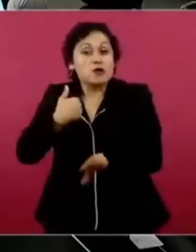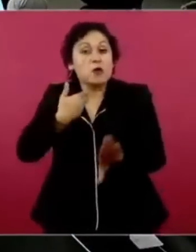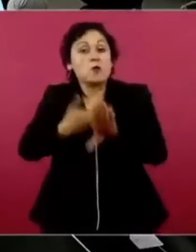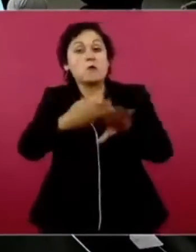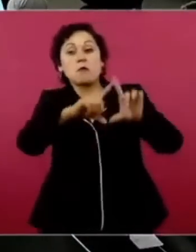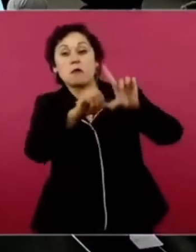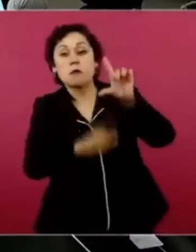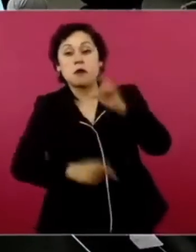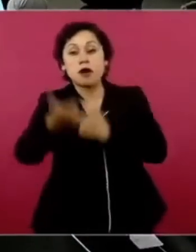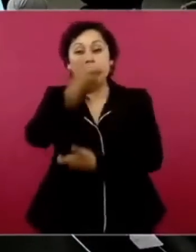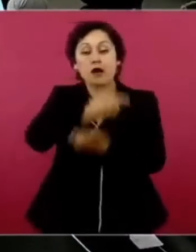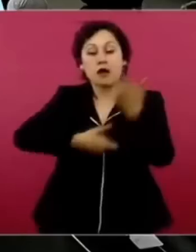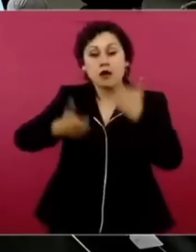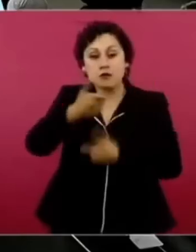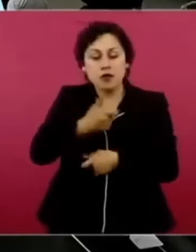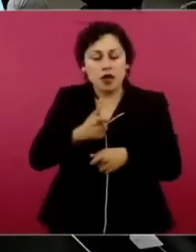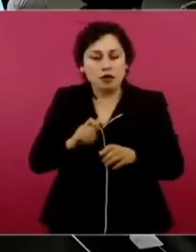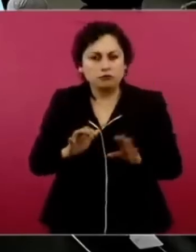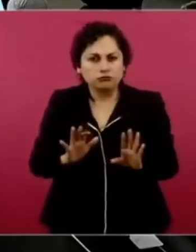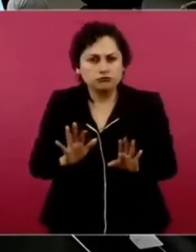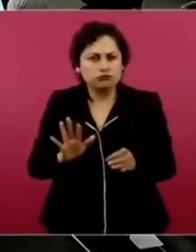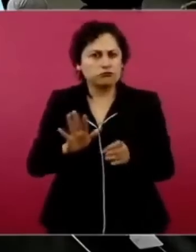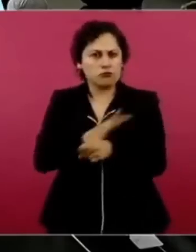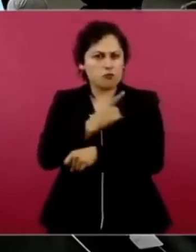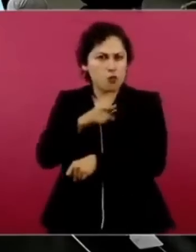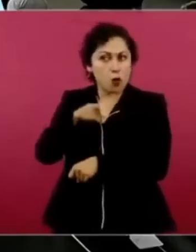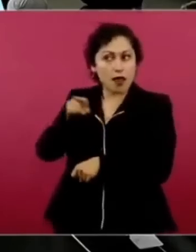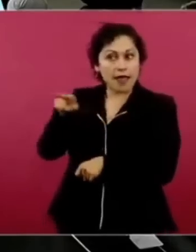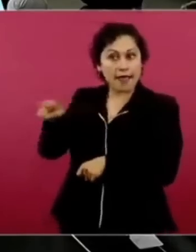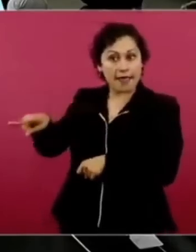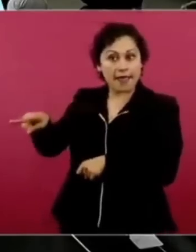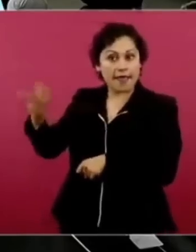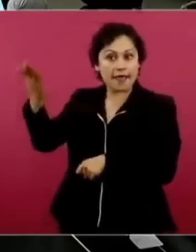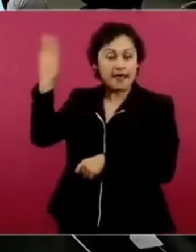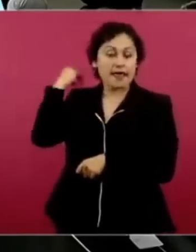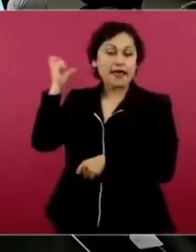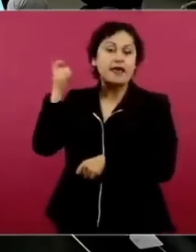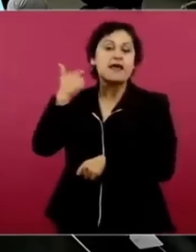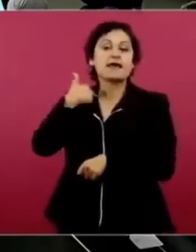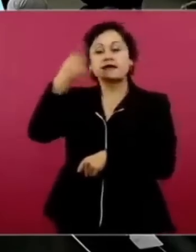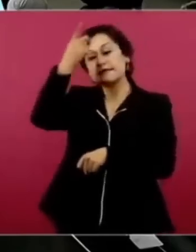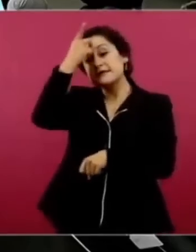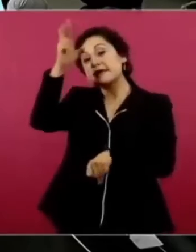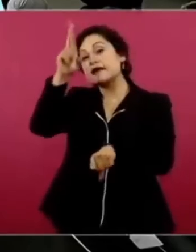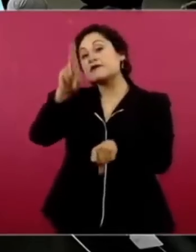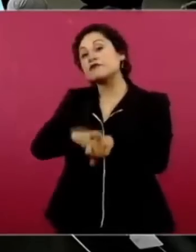él era uno de los directivos de ese organismo,